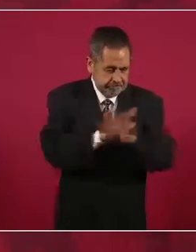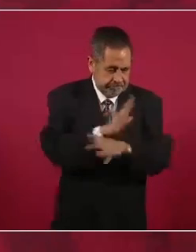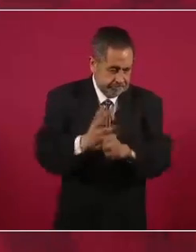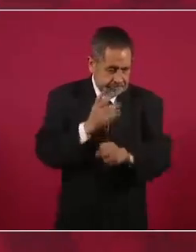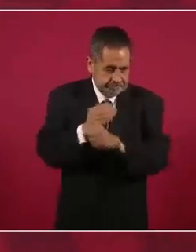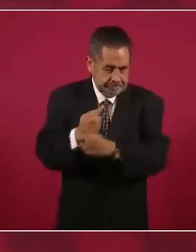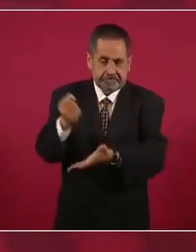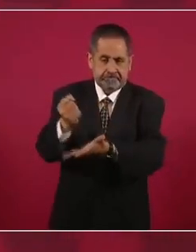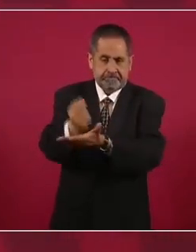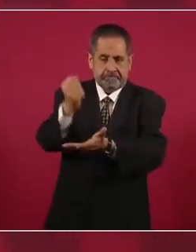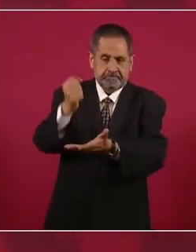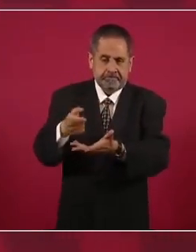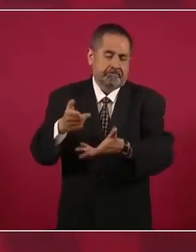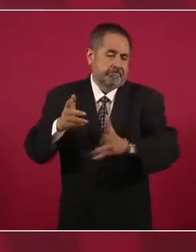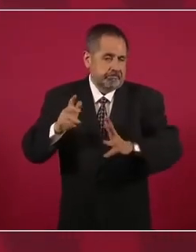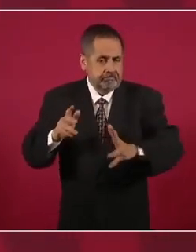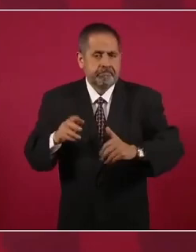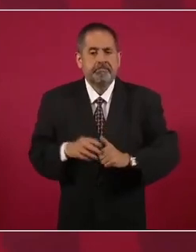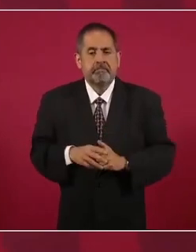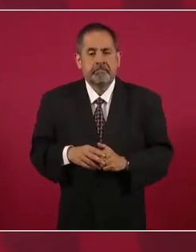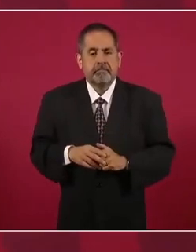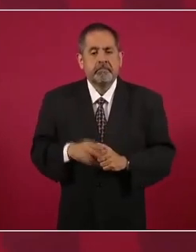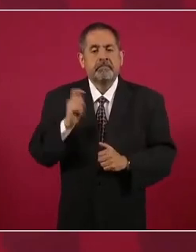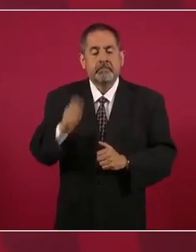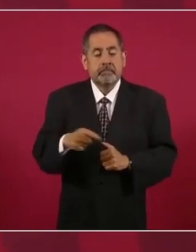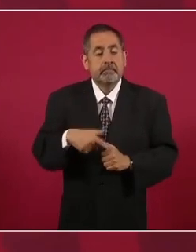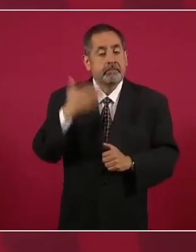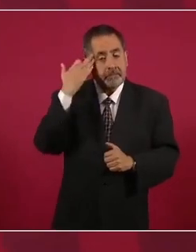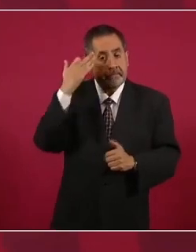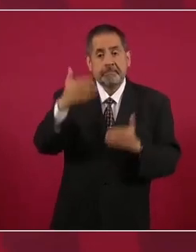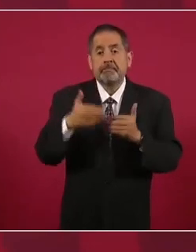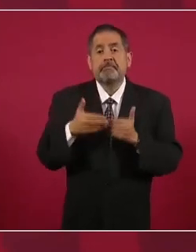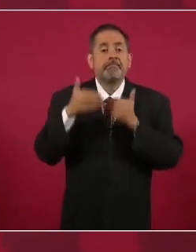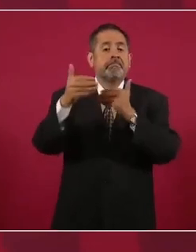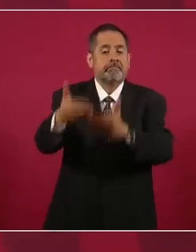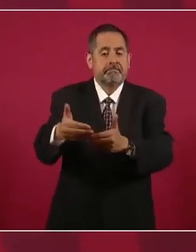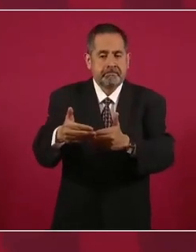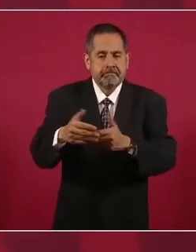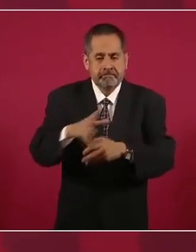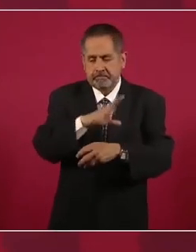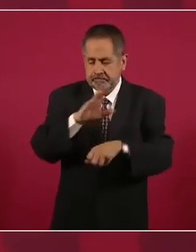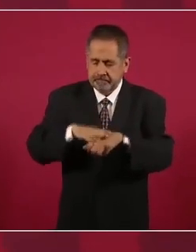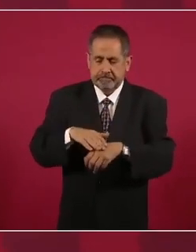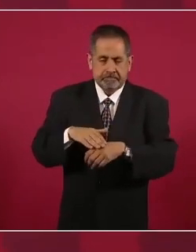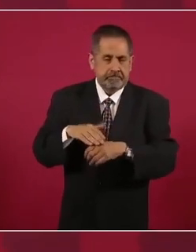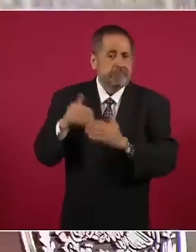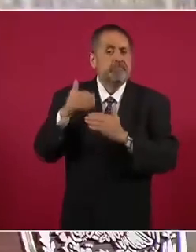que es ampliar el plazo, que se consolide